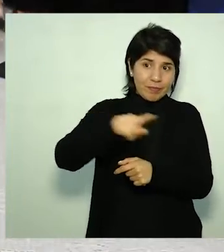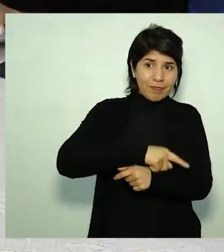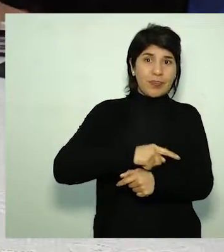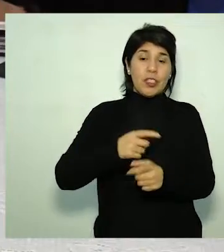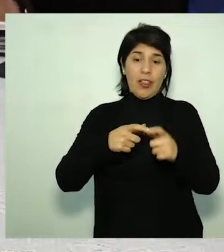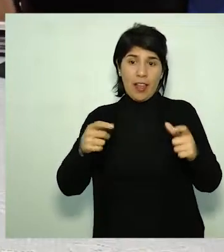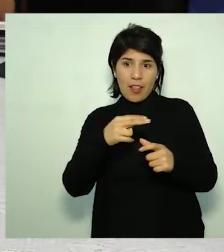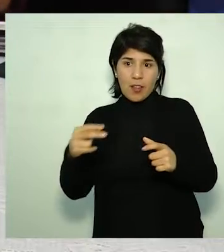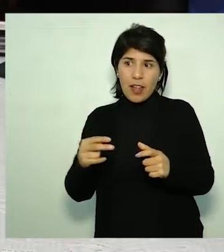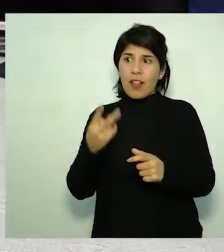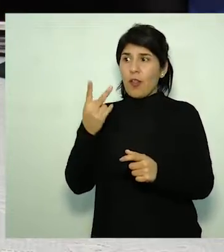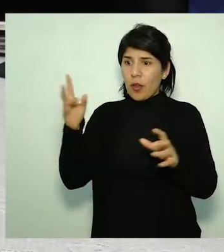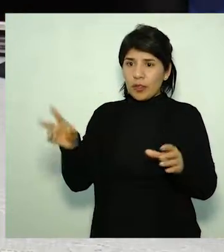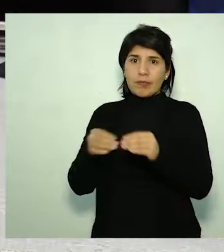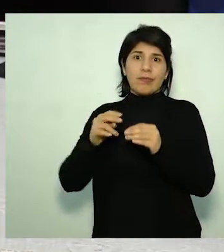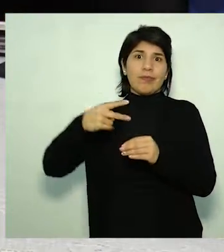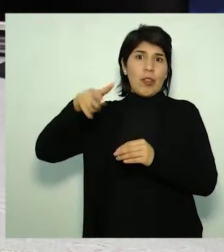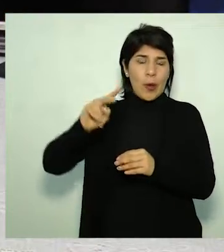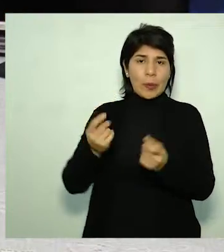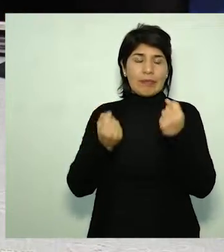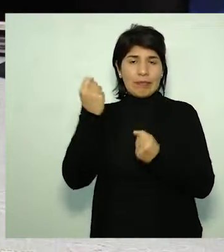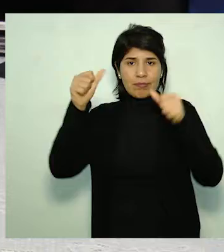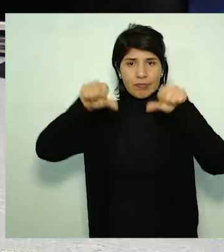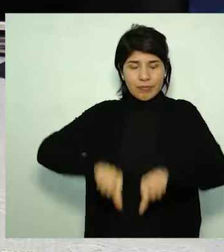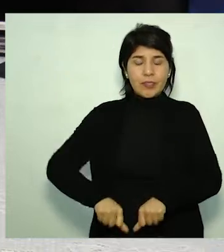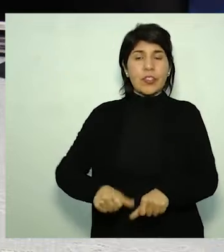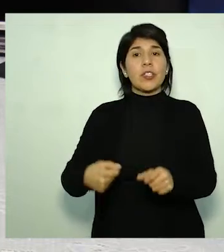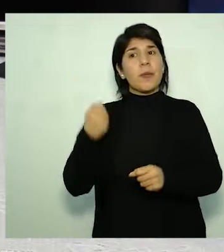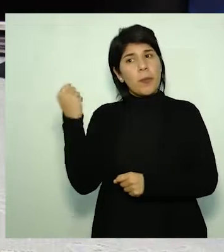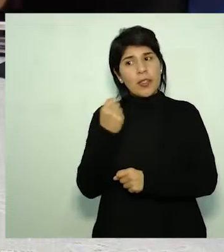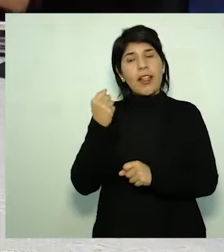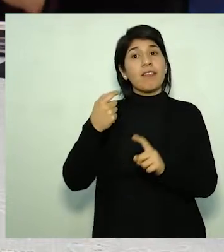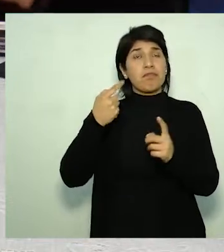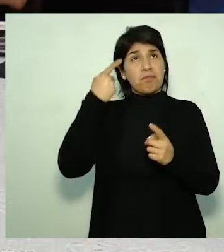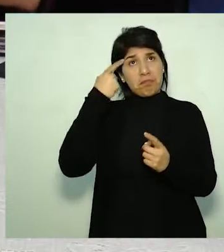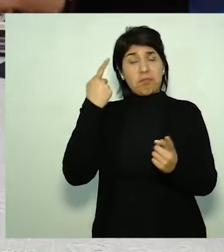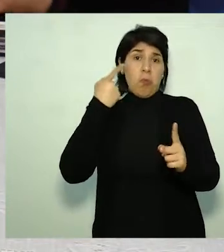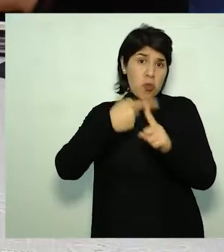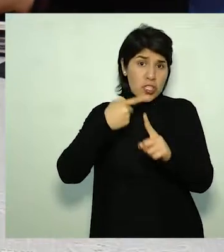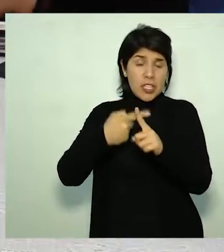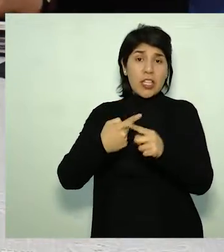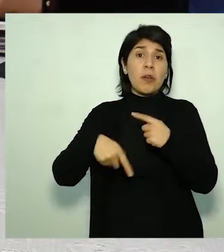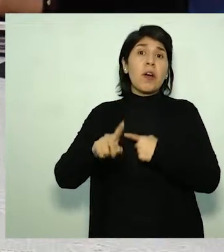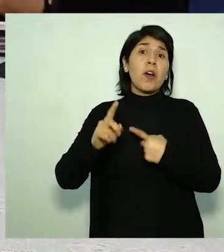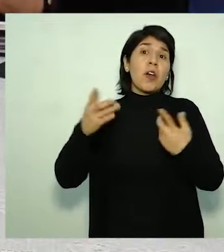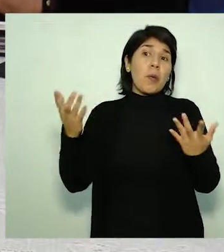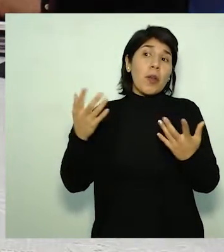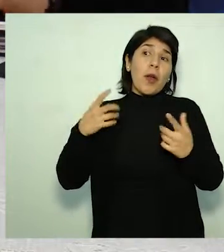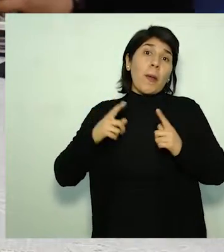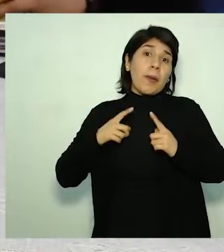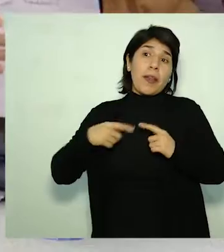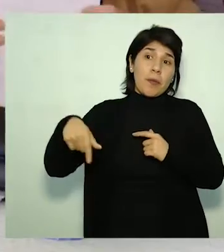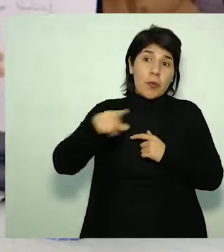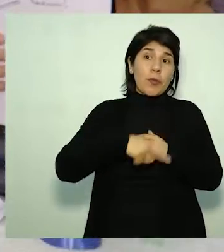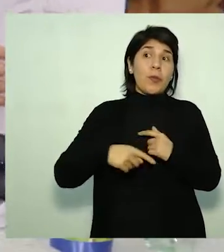vamos a dar a los que tienen la tarjeta dorada, se complica un poco el tema económico. Así que creo que es muy positivo y espero que